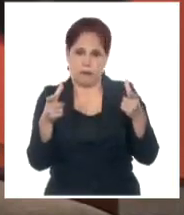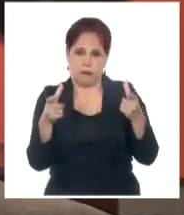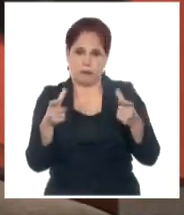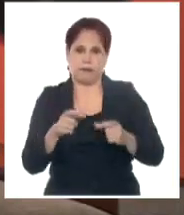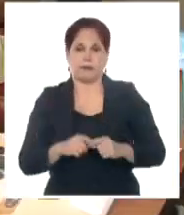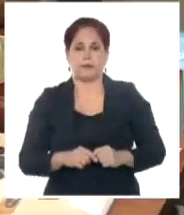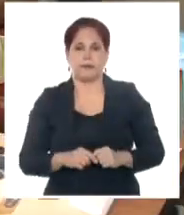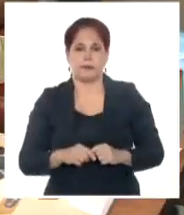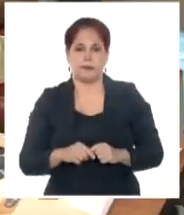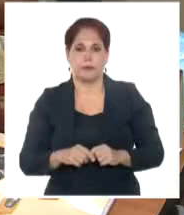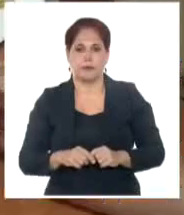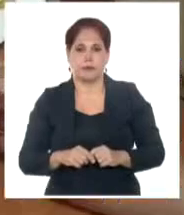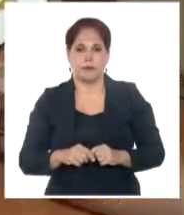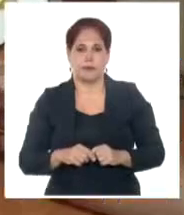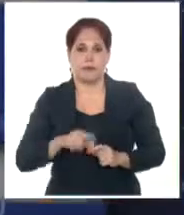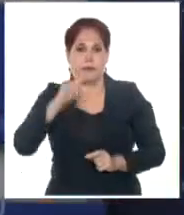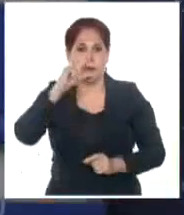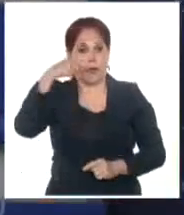de los bufetes.